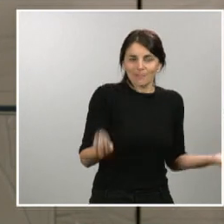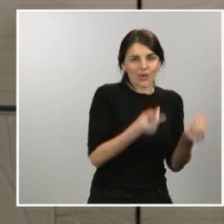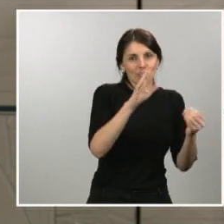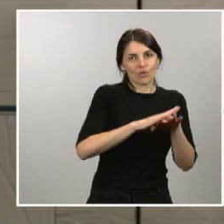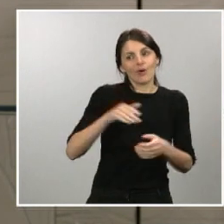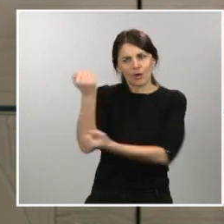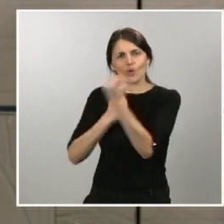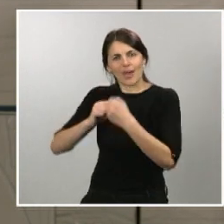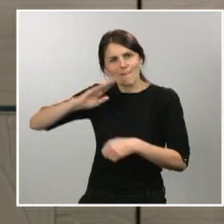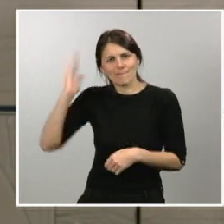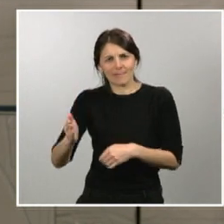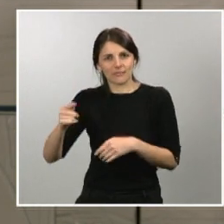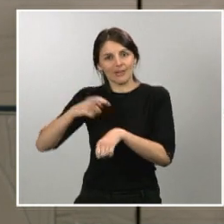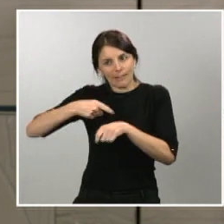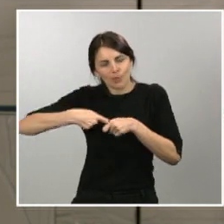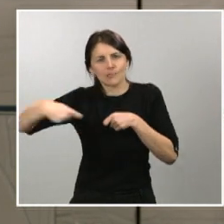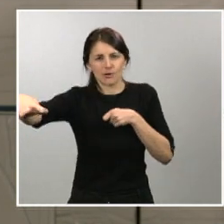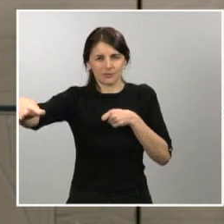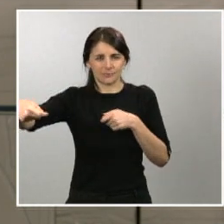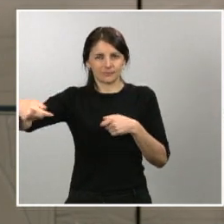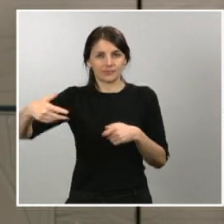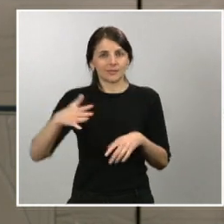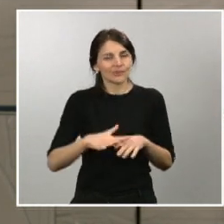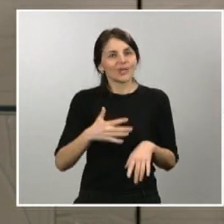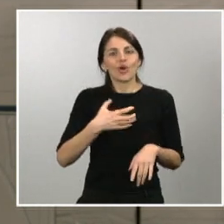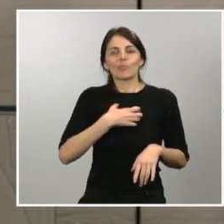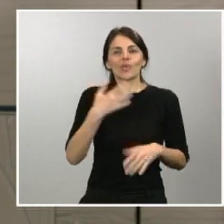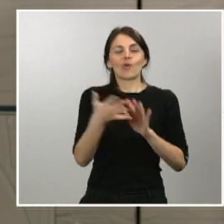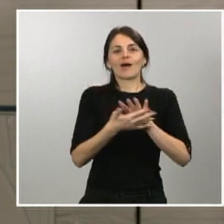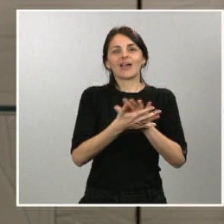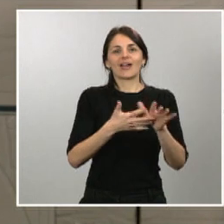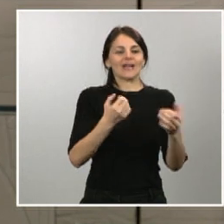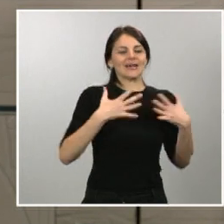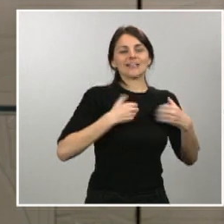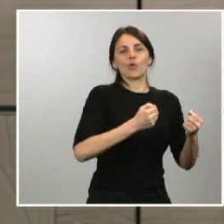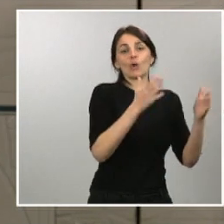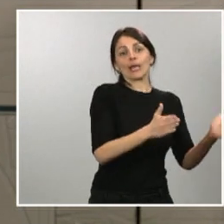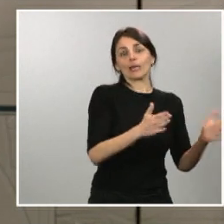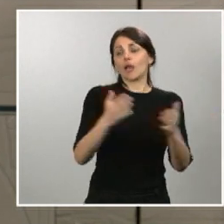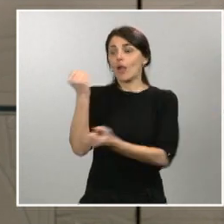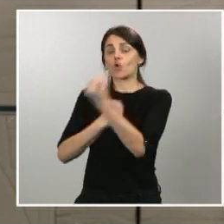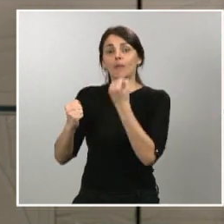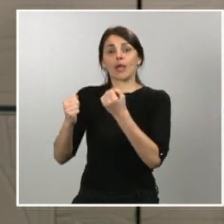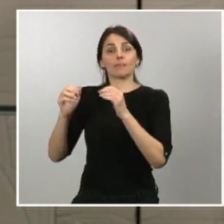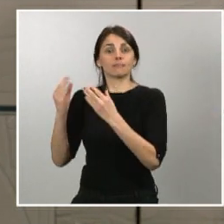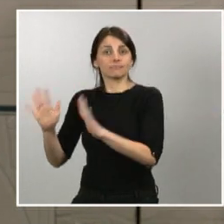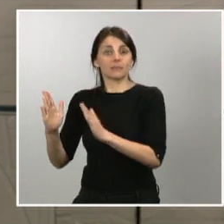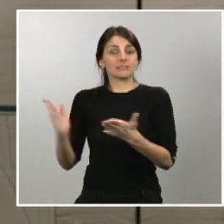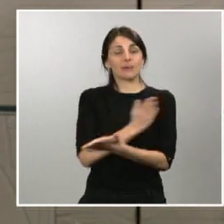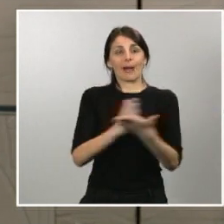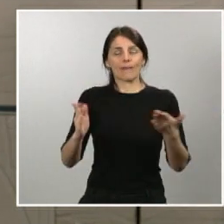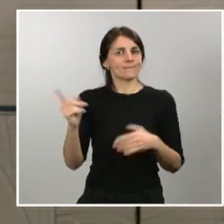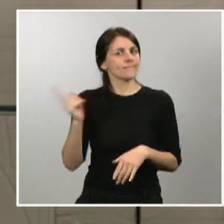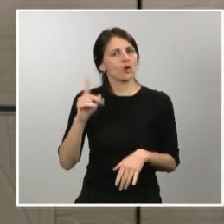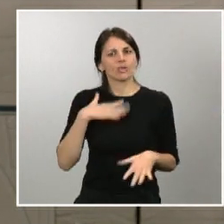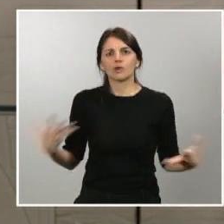Creo que no hay que contraponer economía y salud. Cuanto antes superemos esta fase y entremos en una